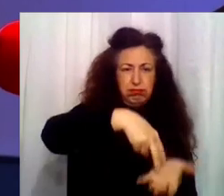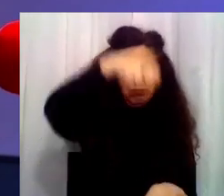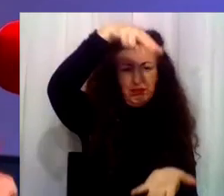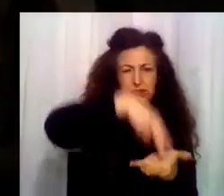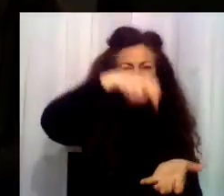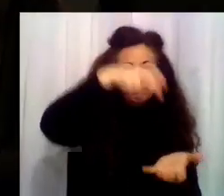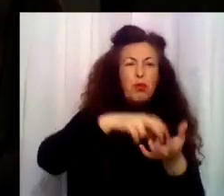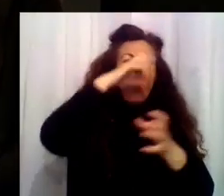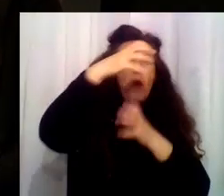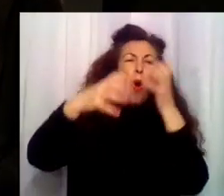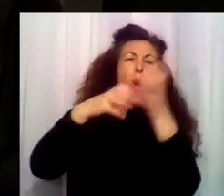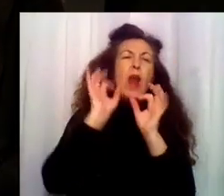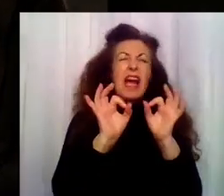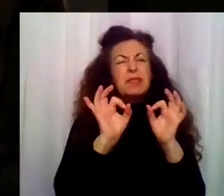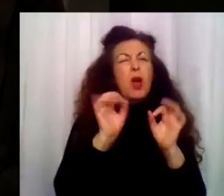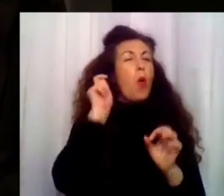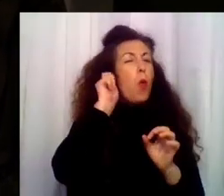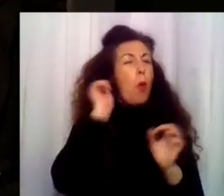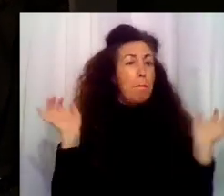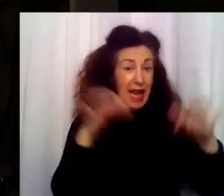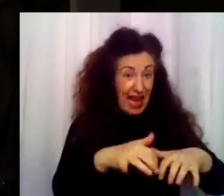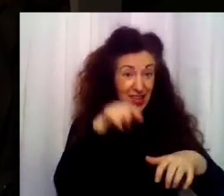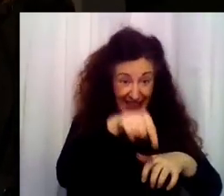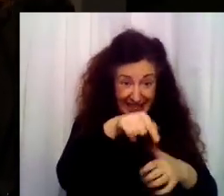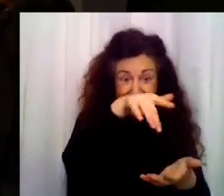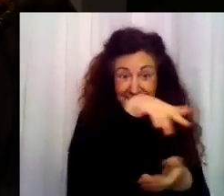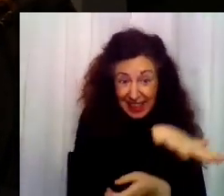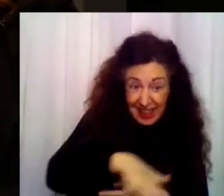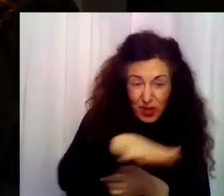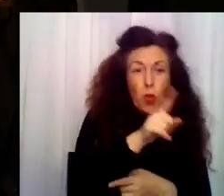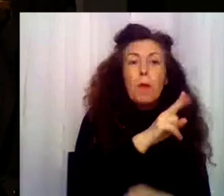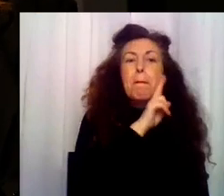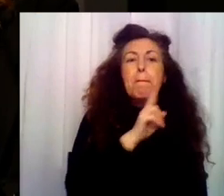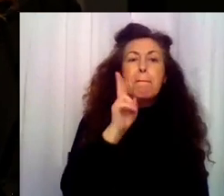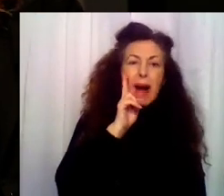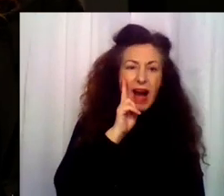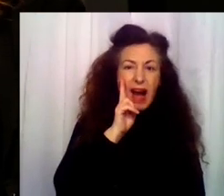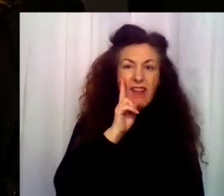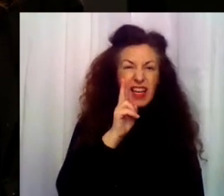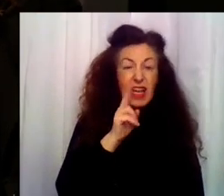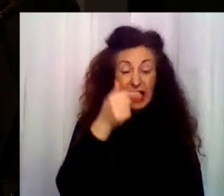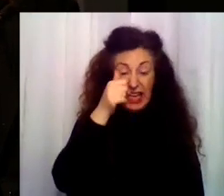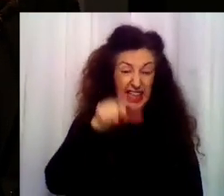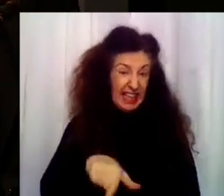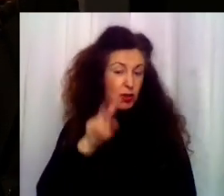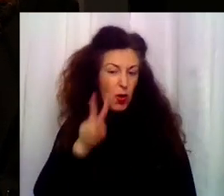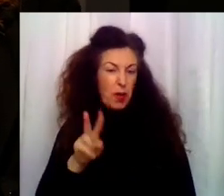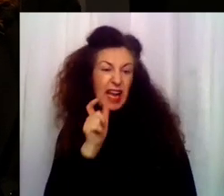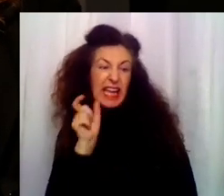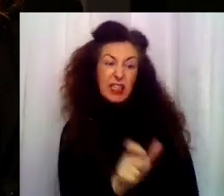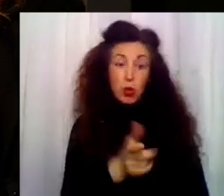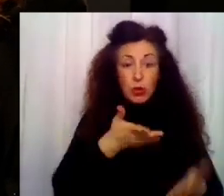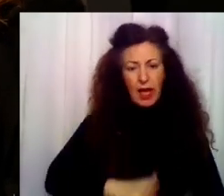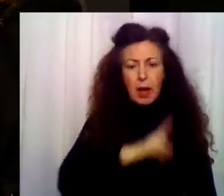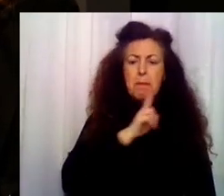cumpleaños. Lo único que sabemos de momento es que una madre afeó el comportamiento de un niño que había insultado a su hija. Las